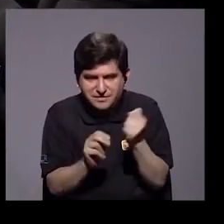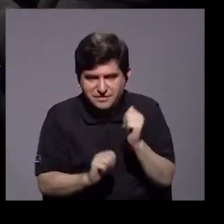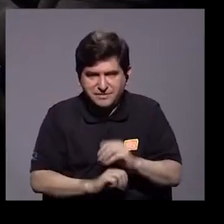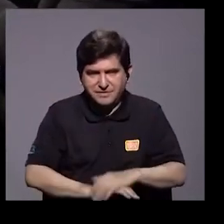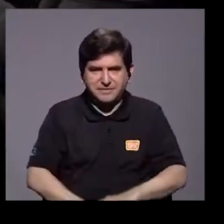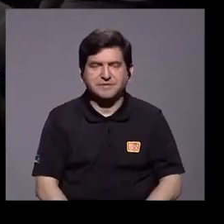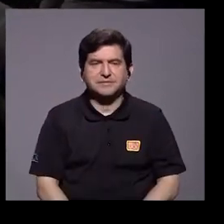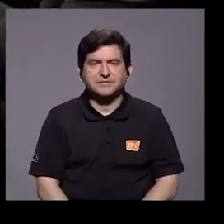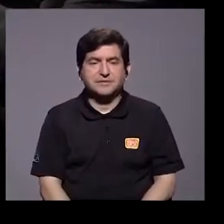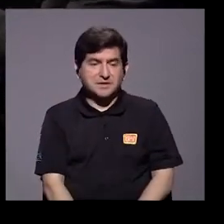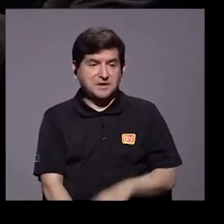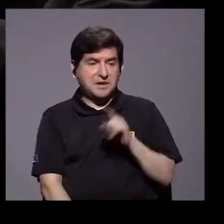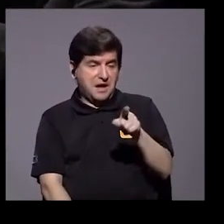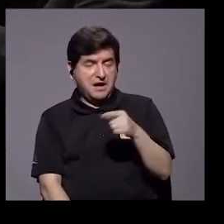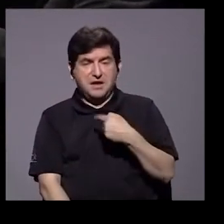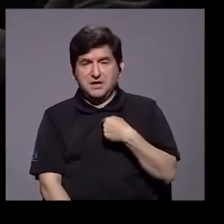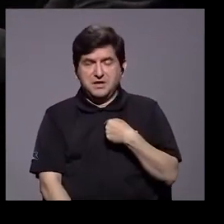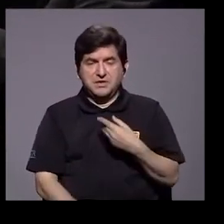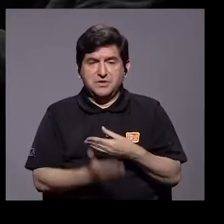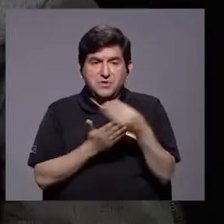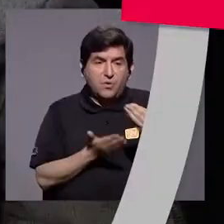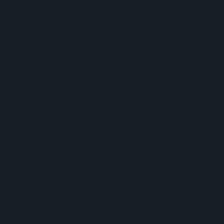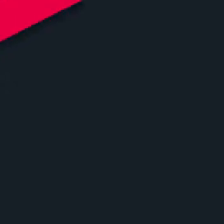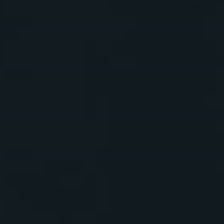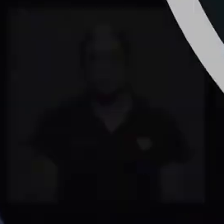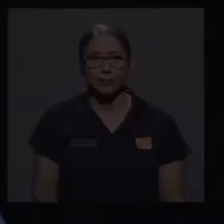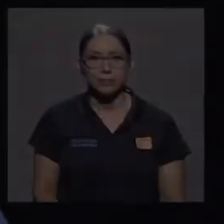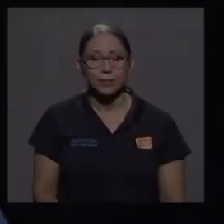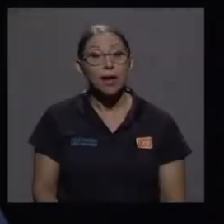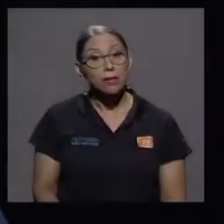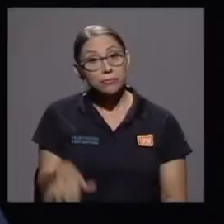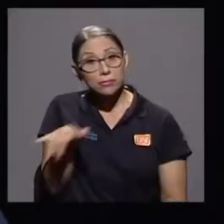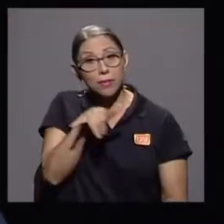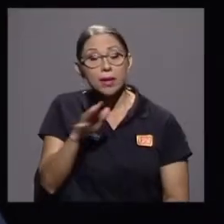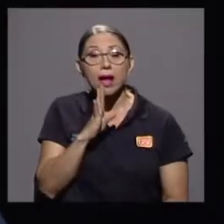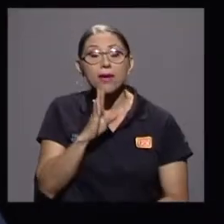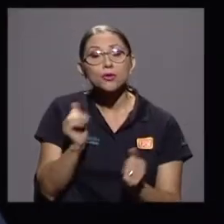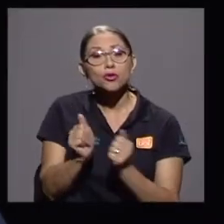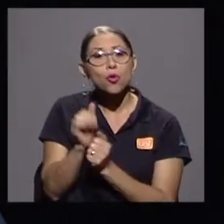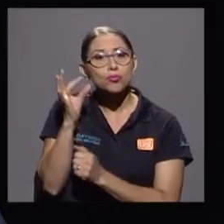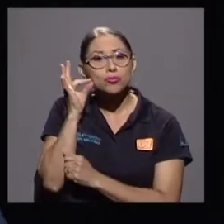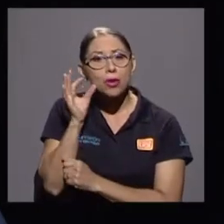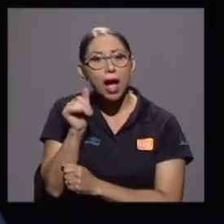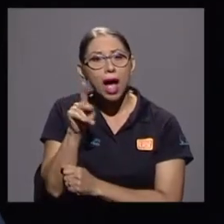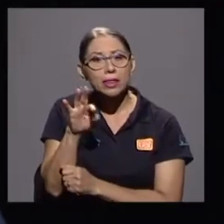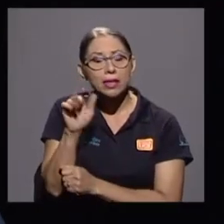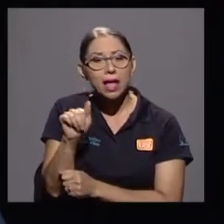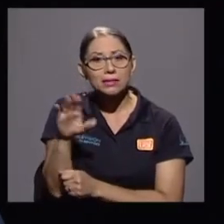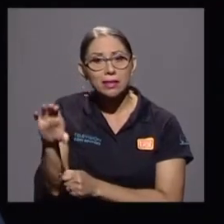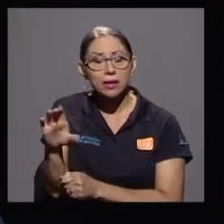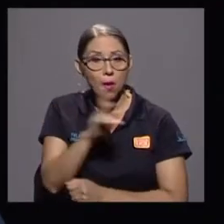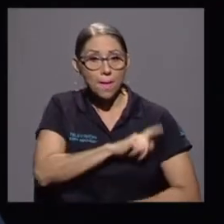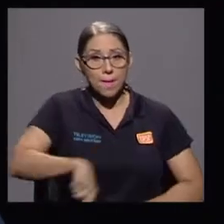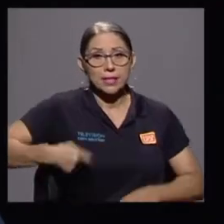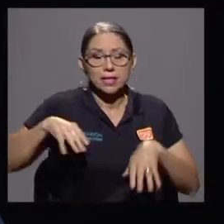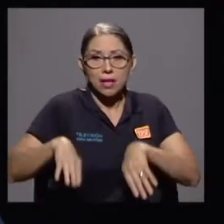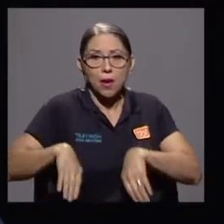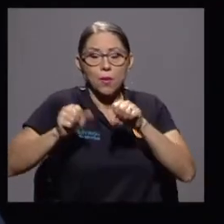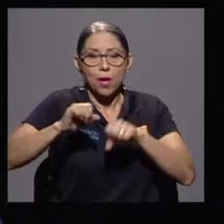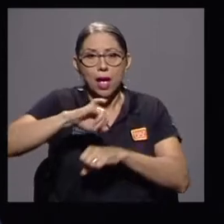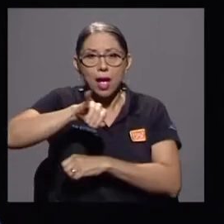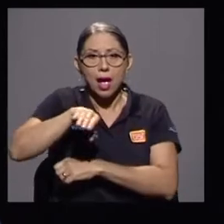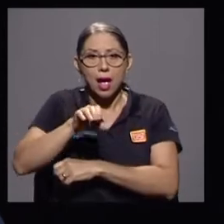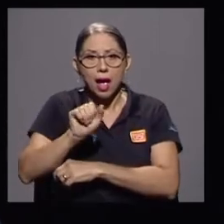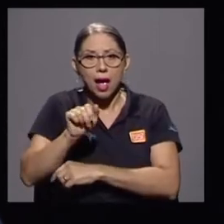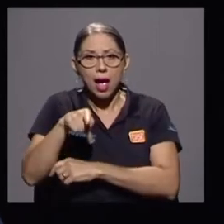Porque ahí yo lo que estoy comprando es un montón de deuda. Hablamos también con Andrea Centeno, presidenta ejecutiva de JAPDEVA. Y